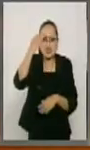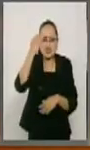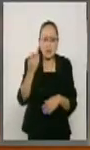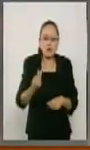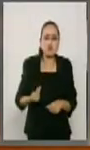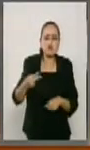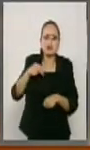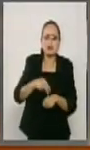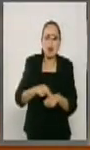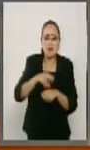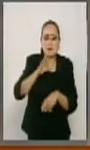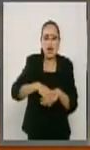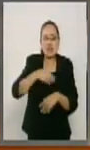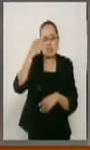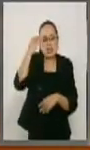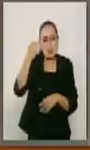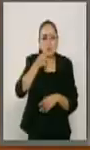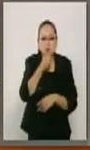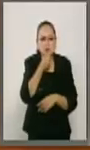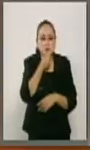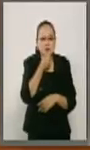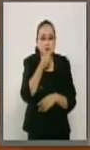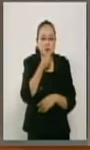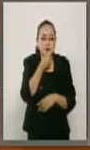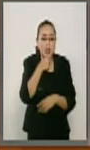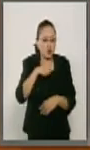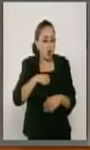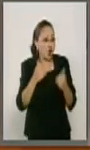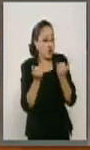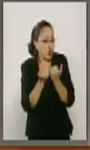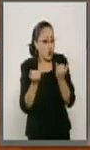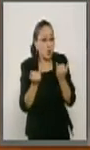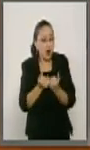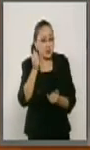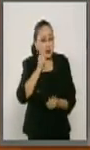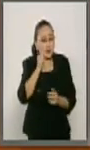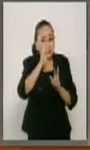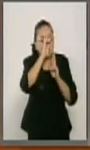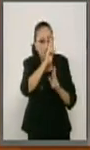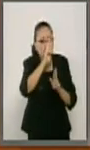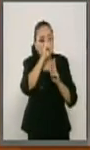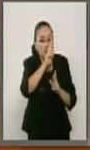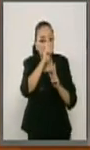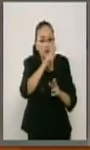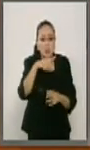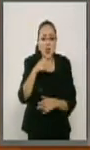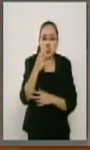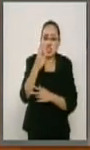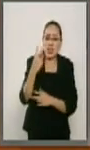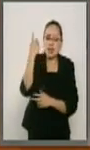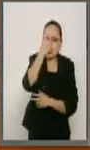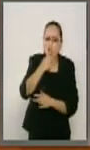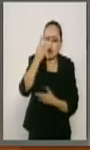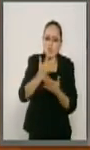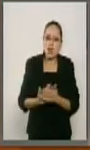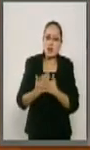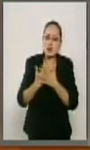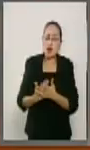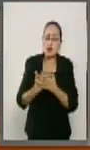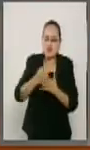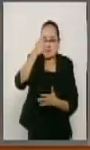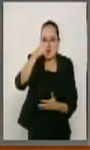he sido muy respetuosa de los tiempos. Y hemos estado esperando casi tres horas para que ustedes, en sus grupos